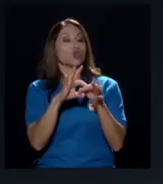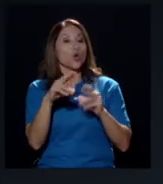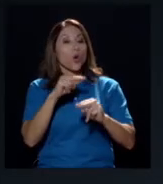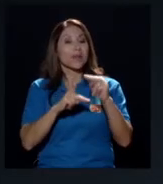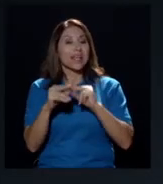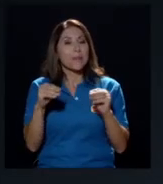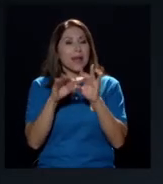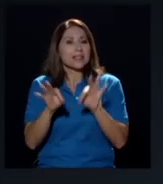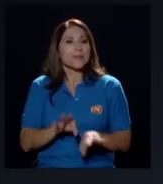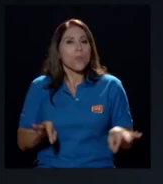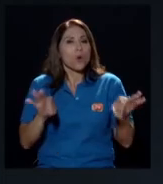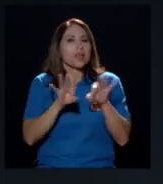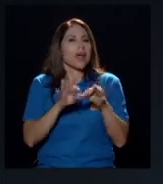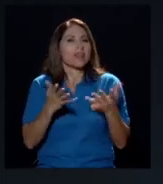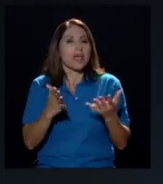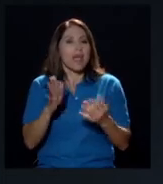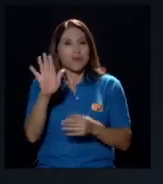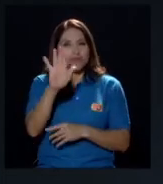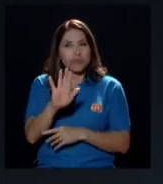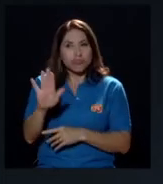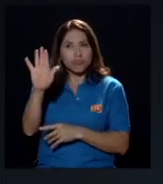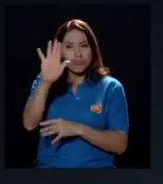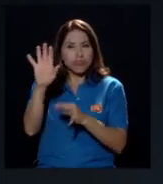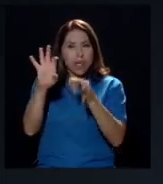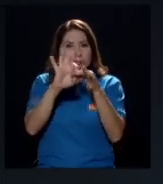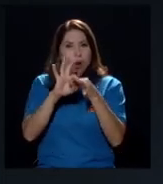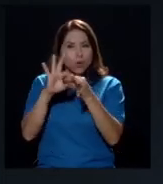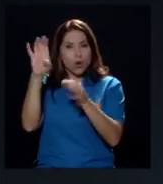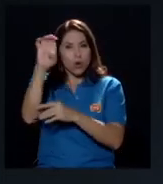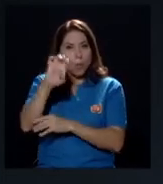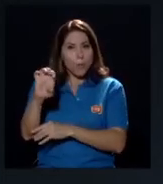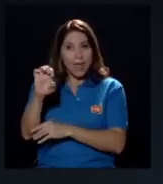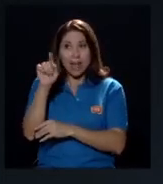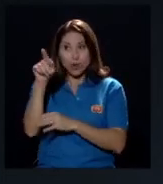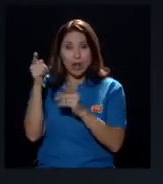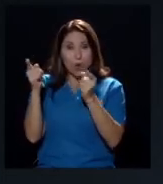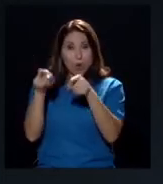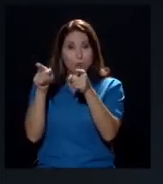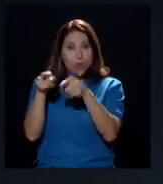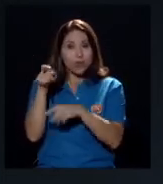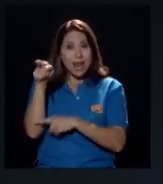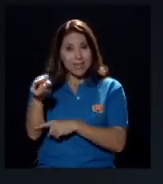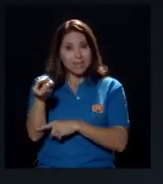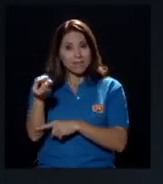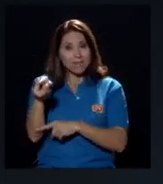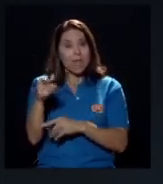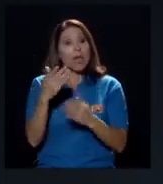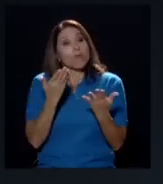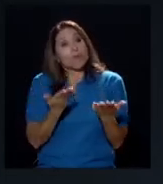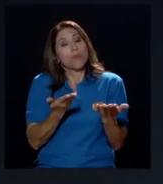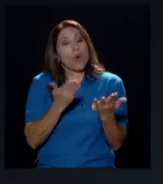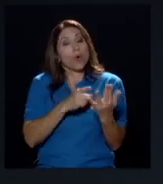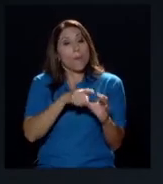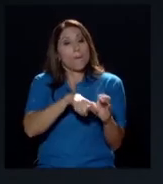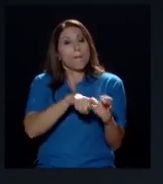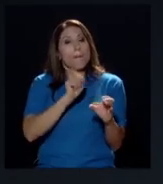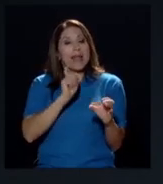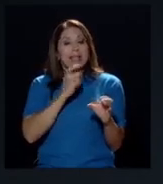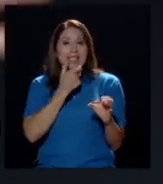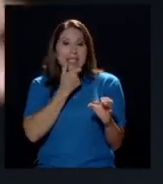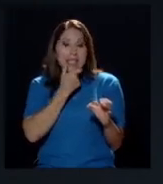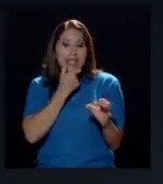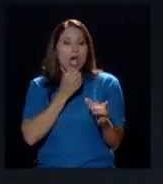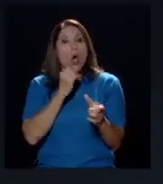es la Unión Europea lo que ocurre en la Unión Europea tanto por Brexit como por la propia